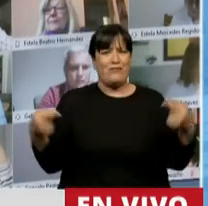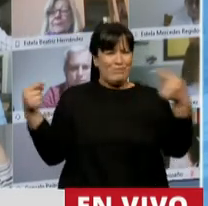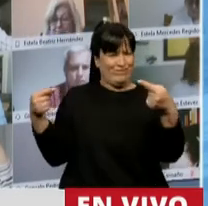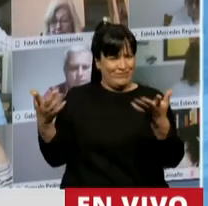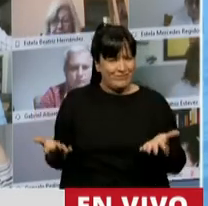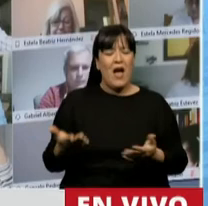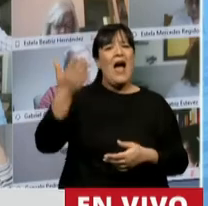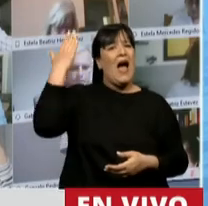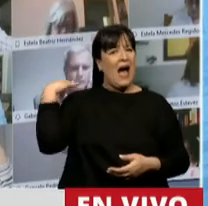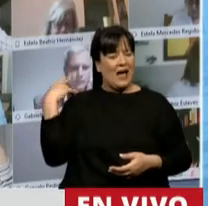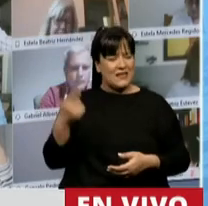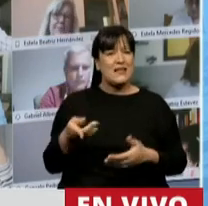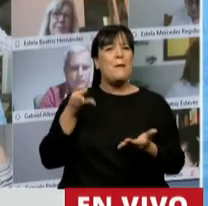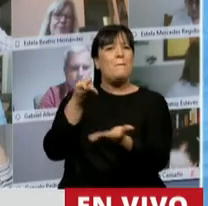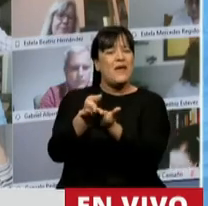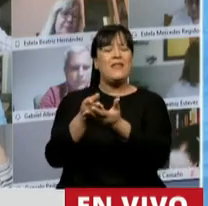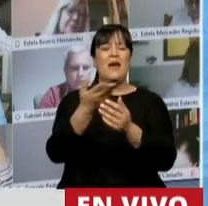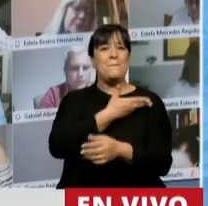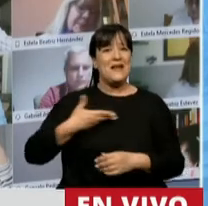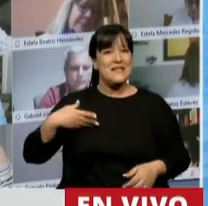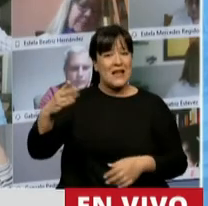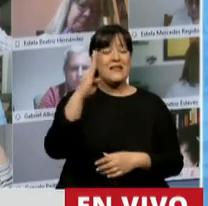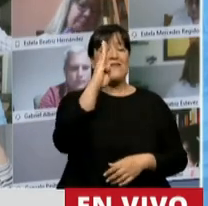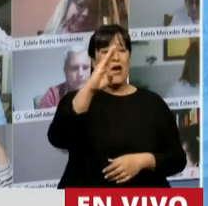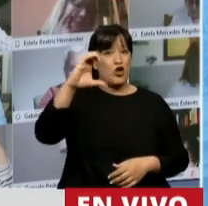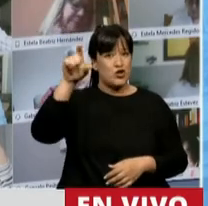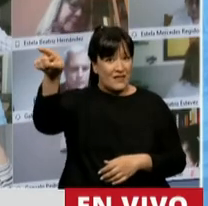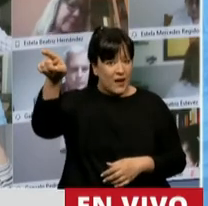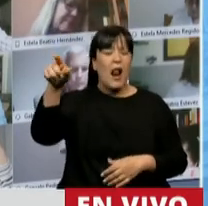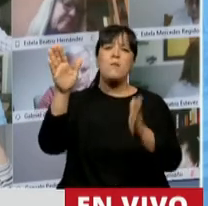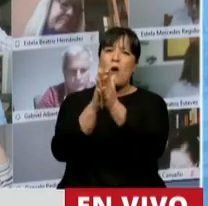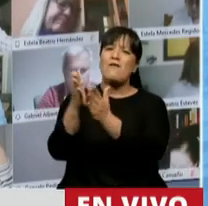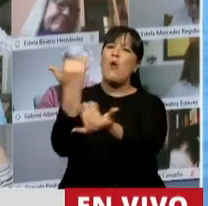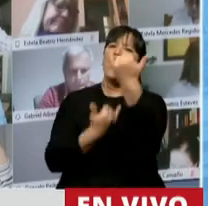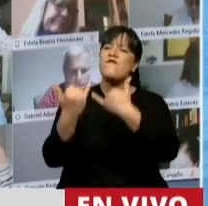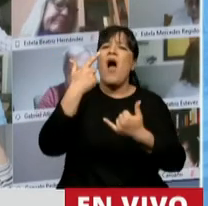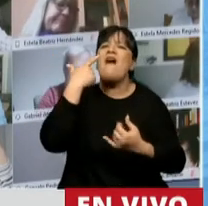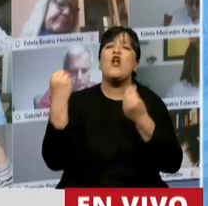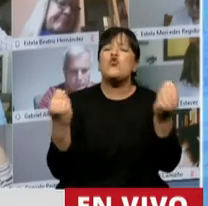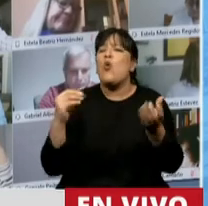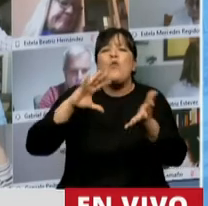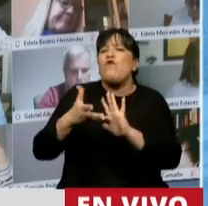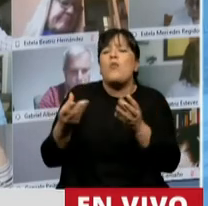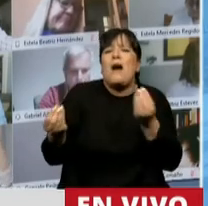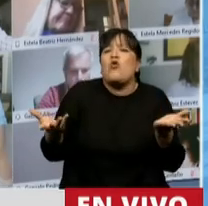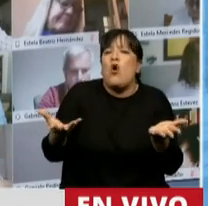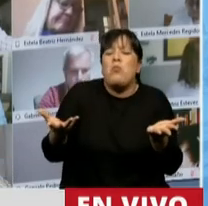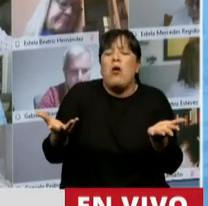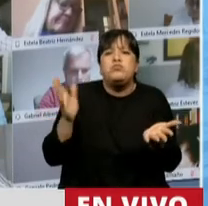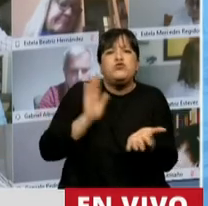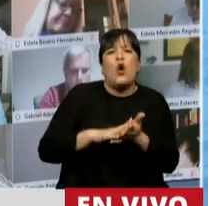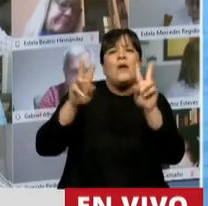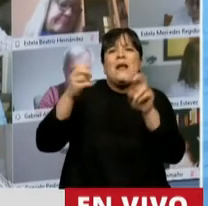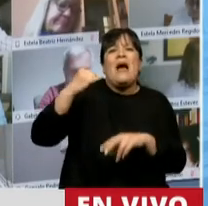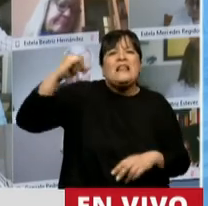a principio de año le pedimos al Presidente del Banco Central que informara cómo funciona este tema de los